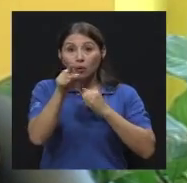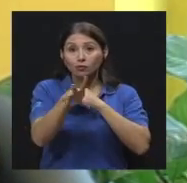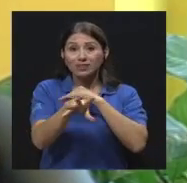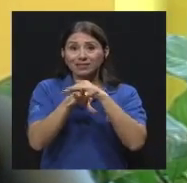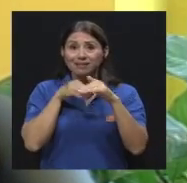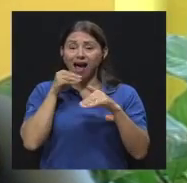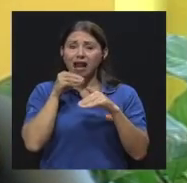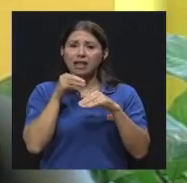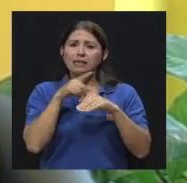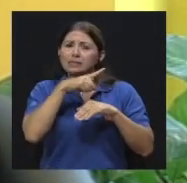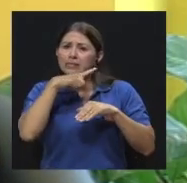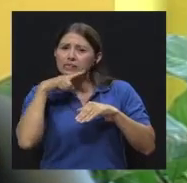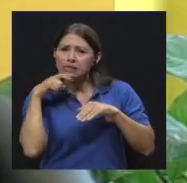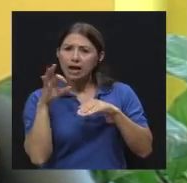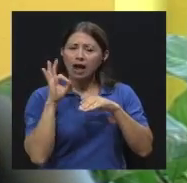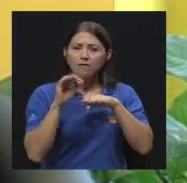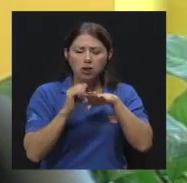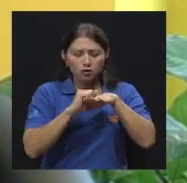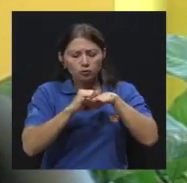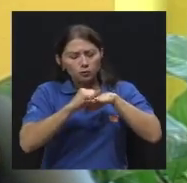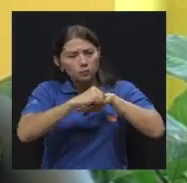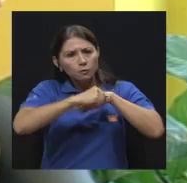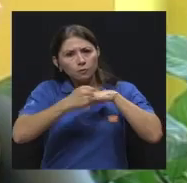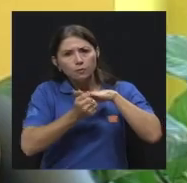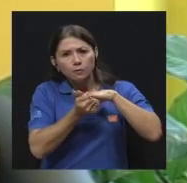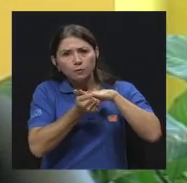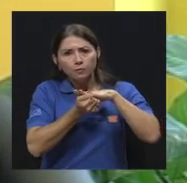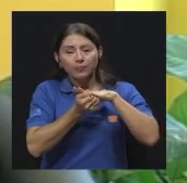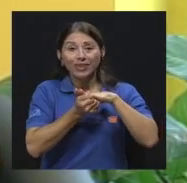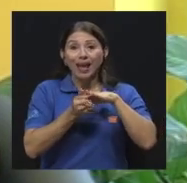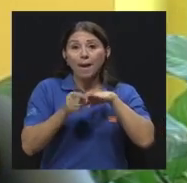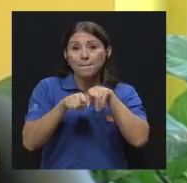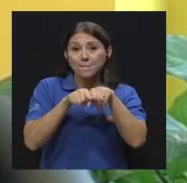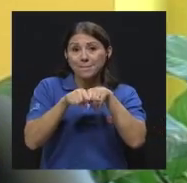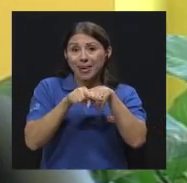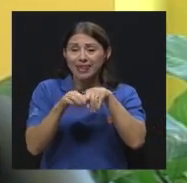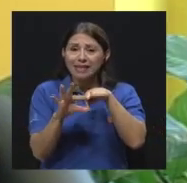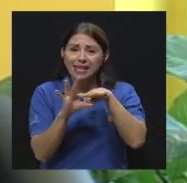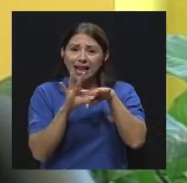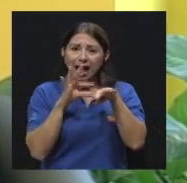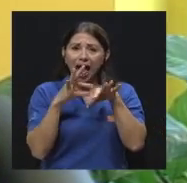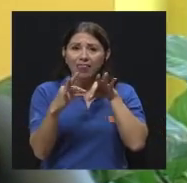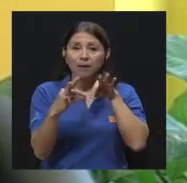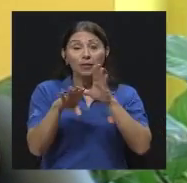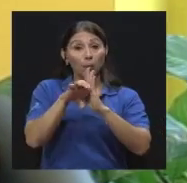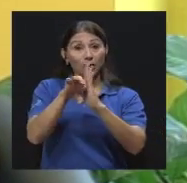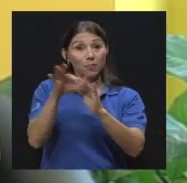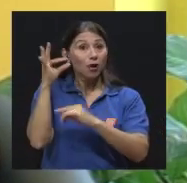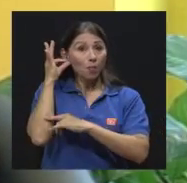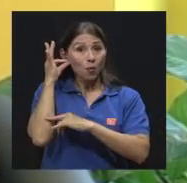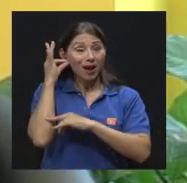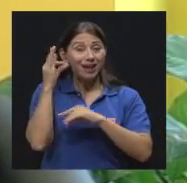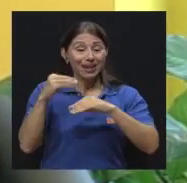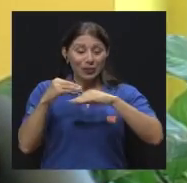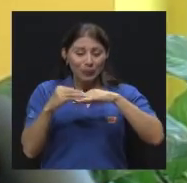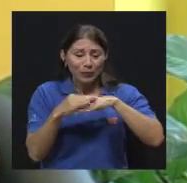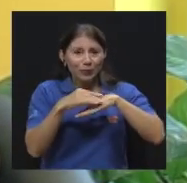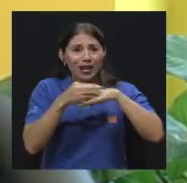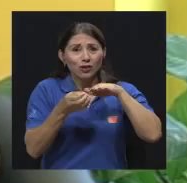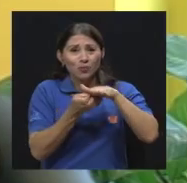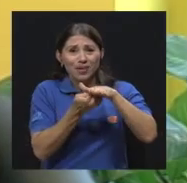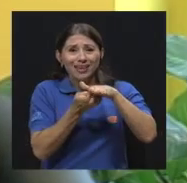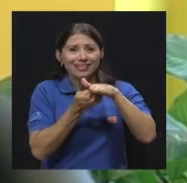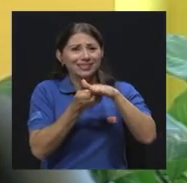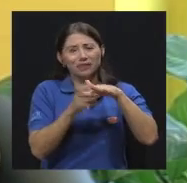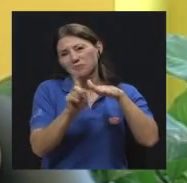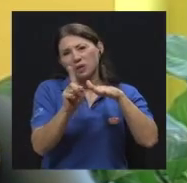secado, usa medias delgadas, por ejemplo, hablamos del varón. En la mujer, la tiña de los pies, por ejemplo, mucho menos